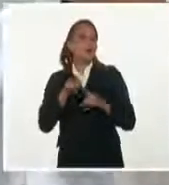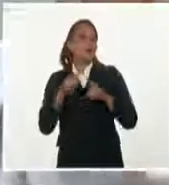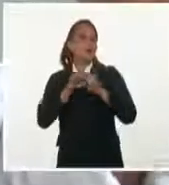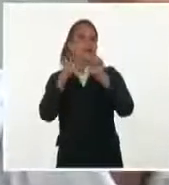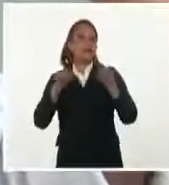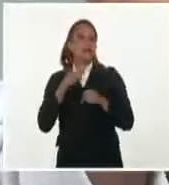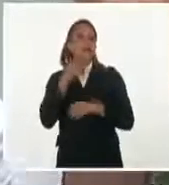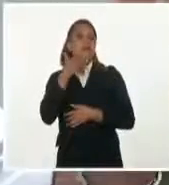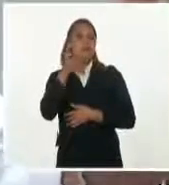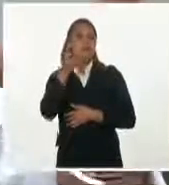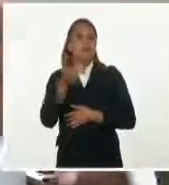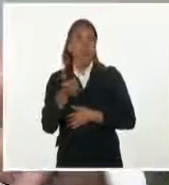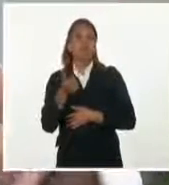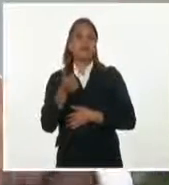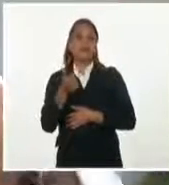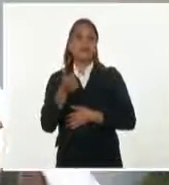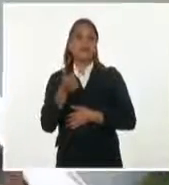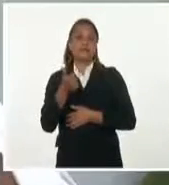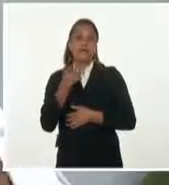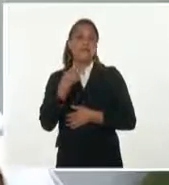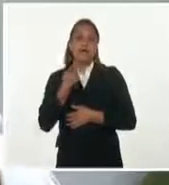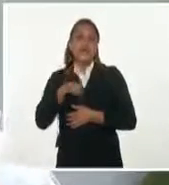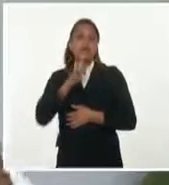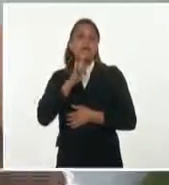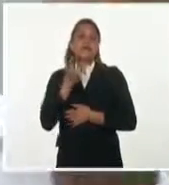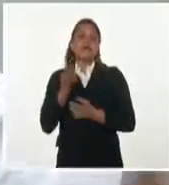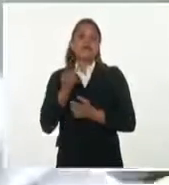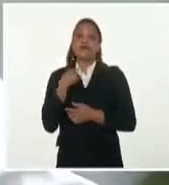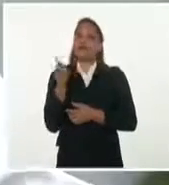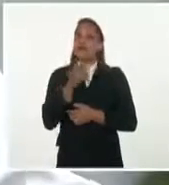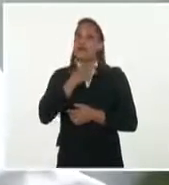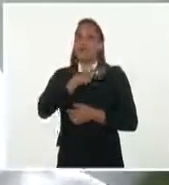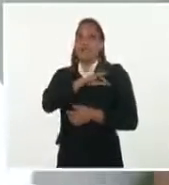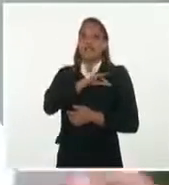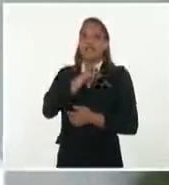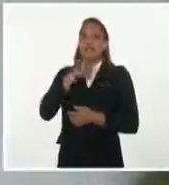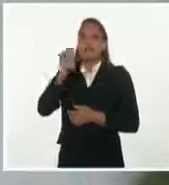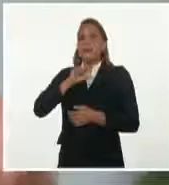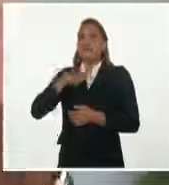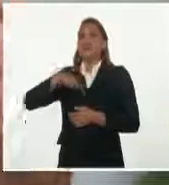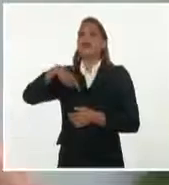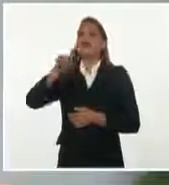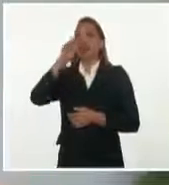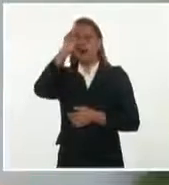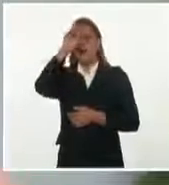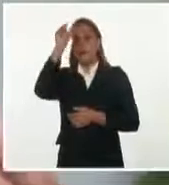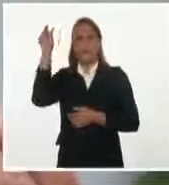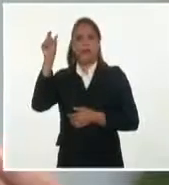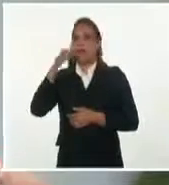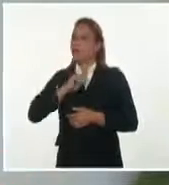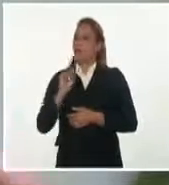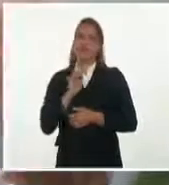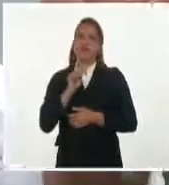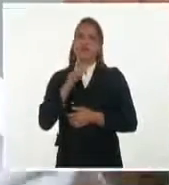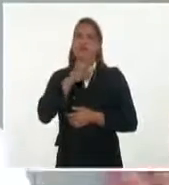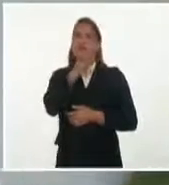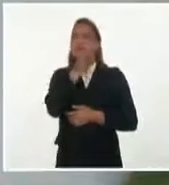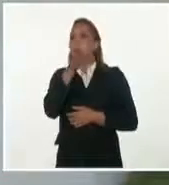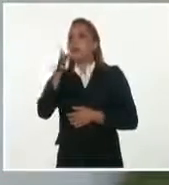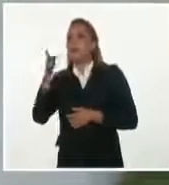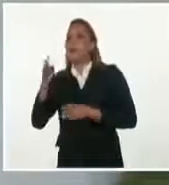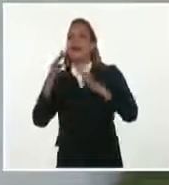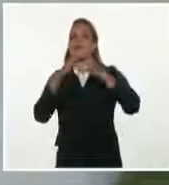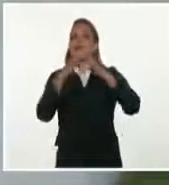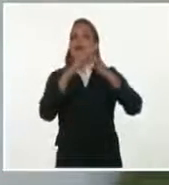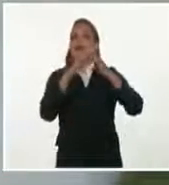la mitad de los casos que estamos diciendo ahora, porque es el que se siente mal que va al médico. Pero aquí como hay pesquisa activa, nosotros detectamos hasta el